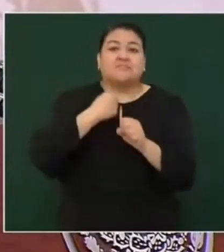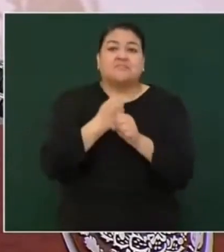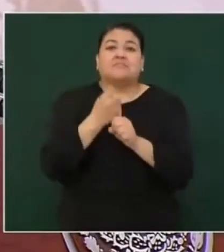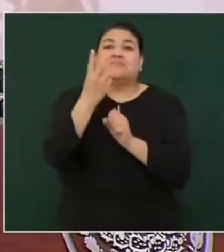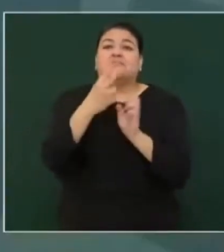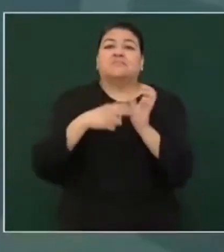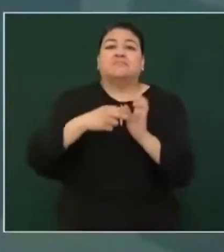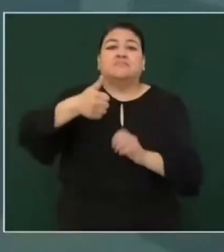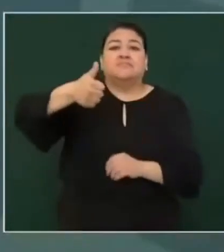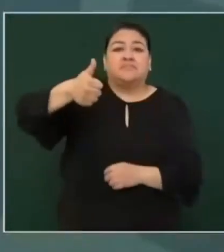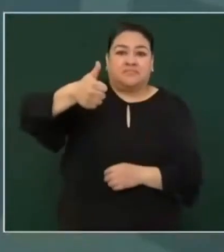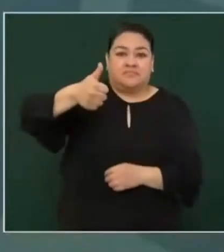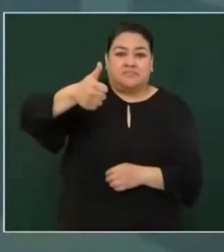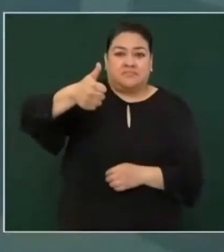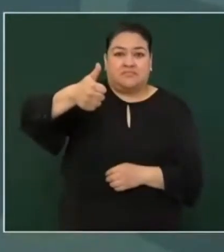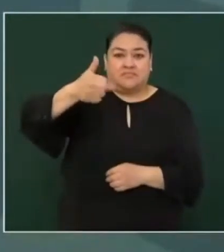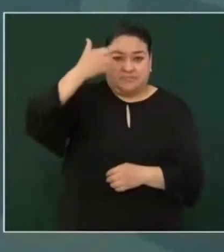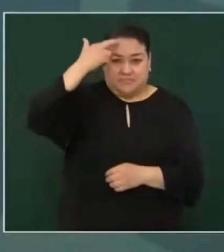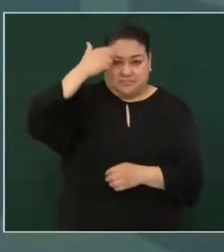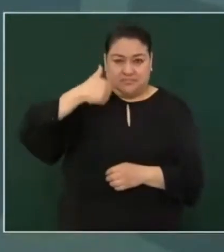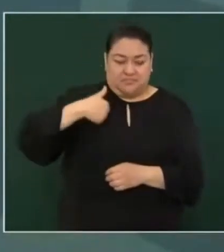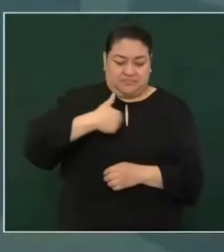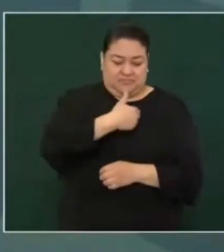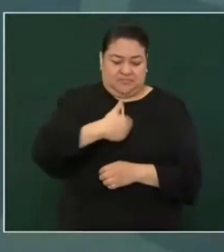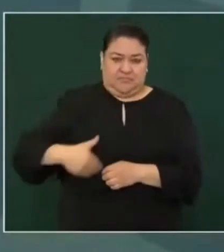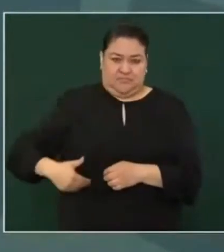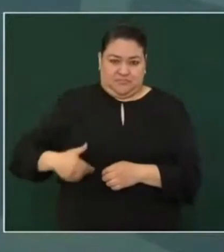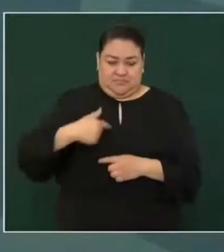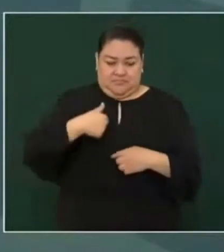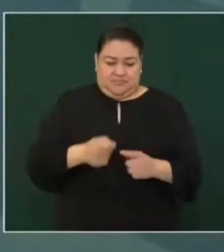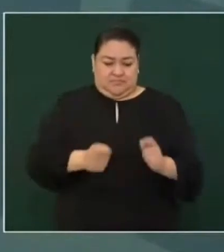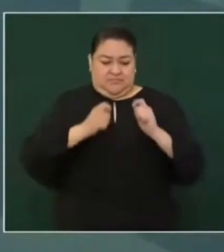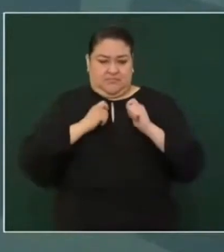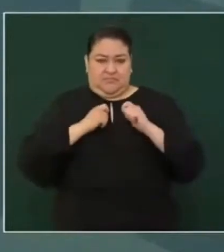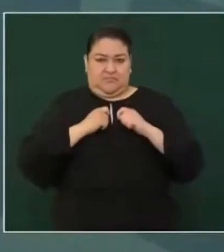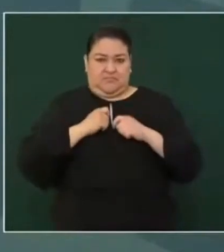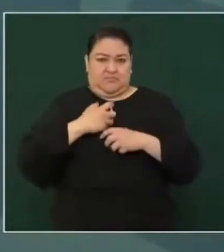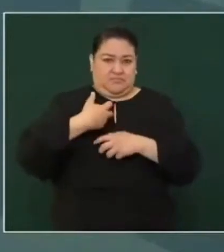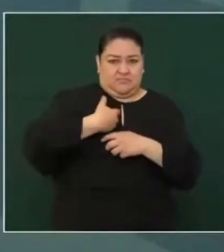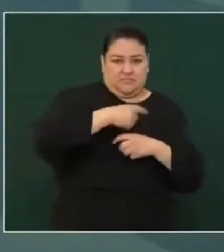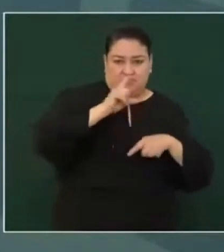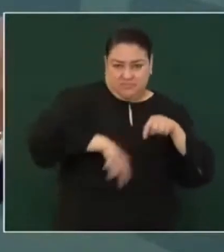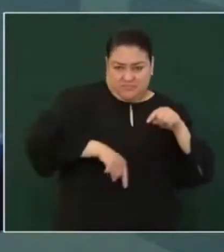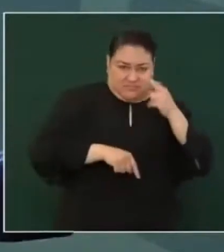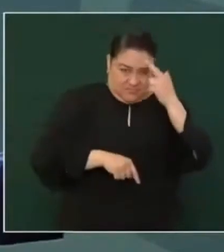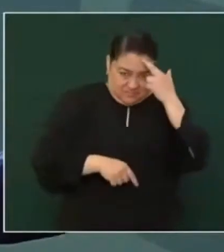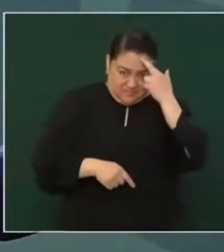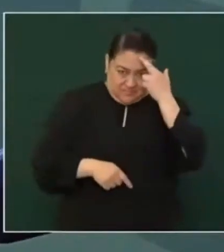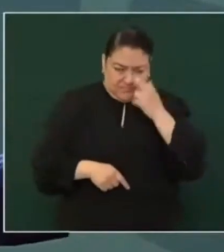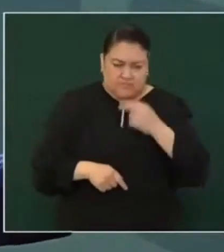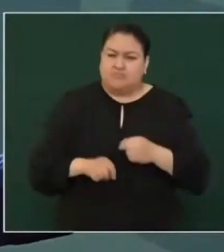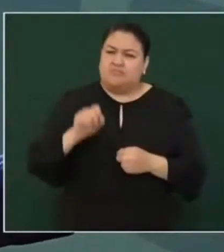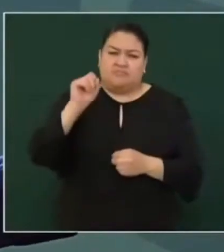cuando nos robaron la presidencia entonces este ya eso